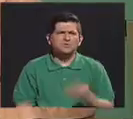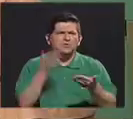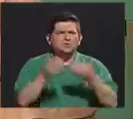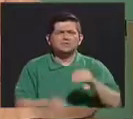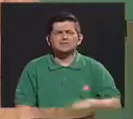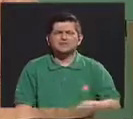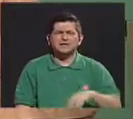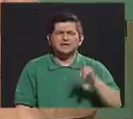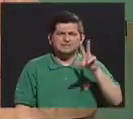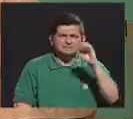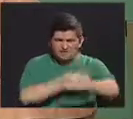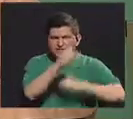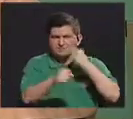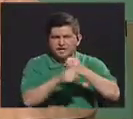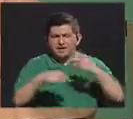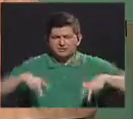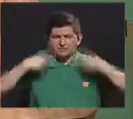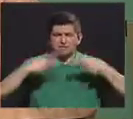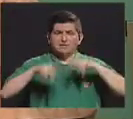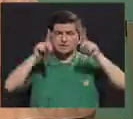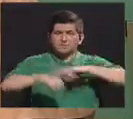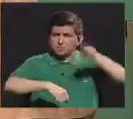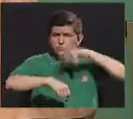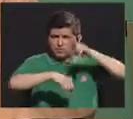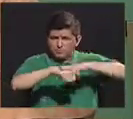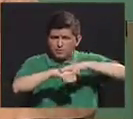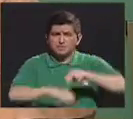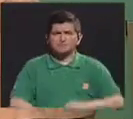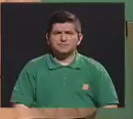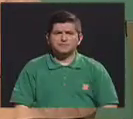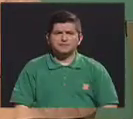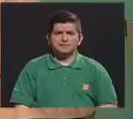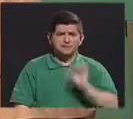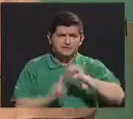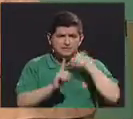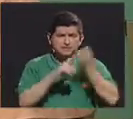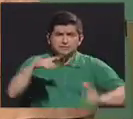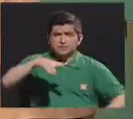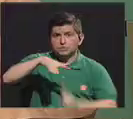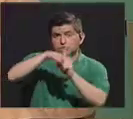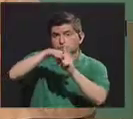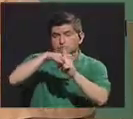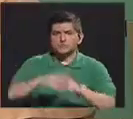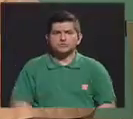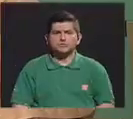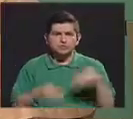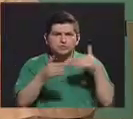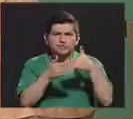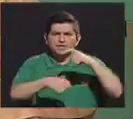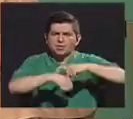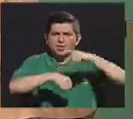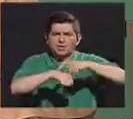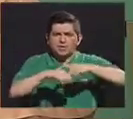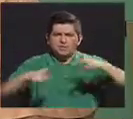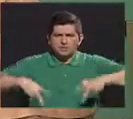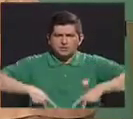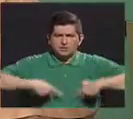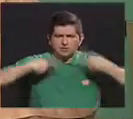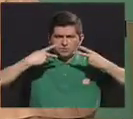son personas usualmente que en el fenómeno aparece más cercano a algún periodo de su vida, como